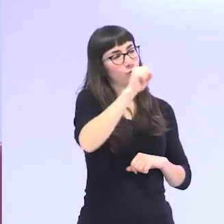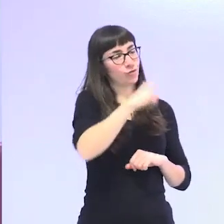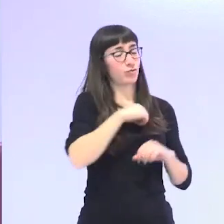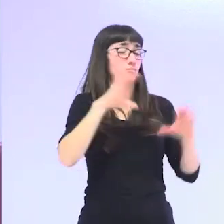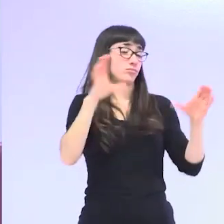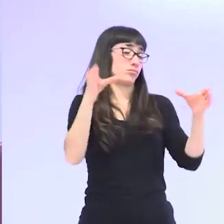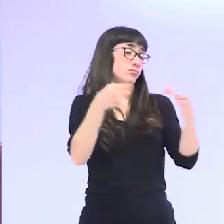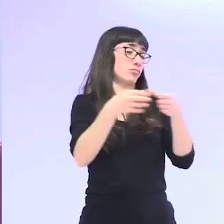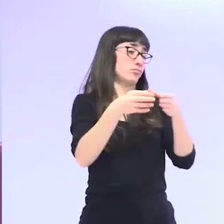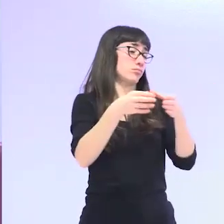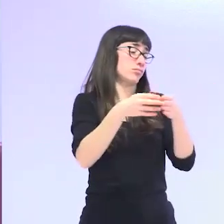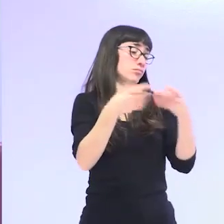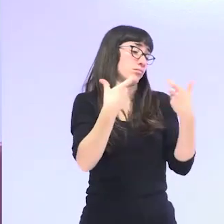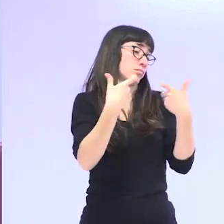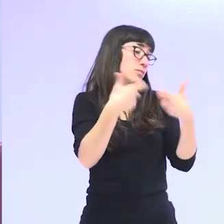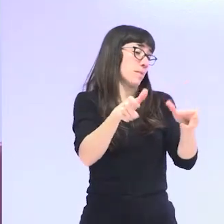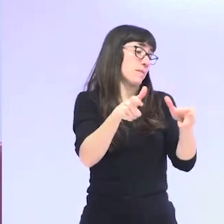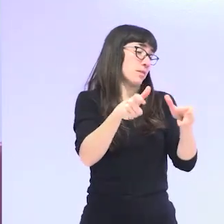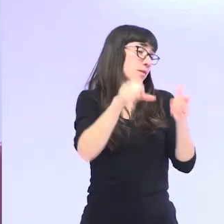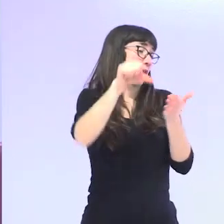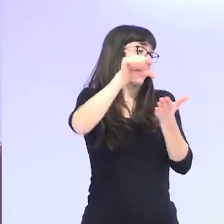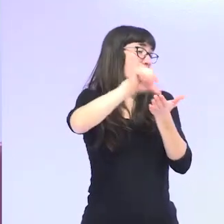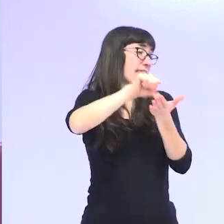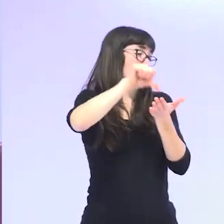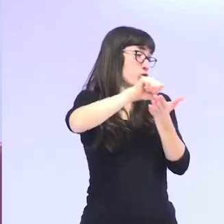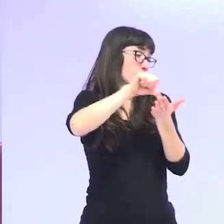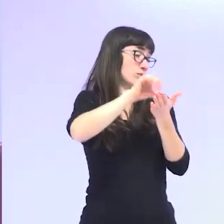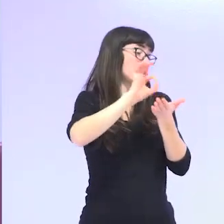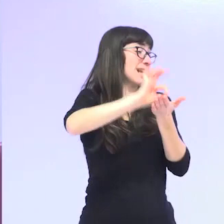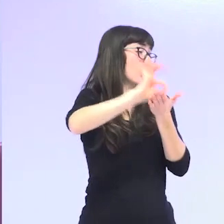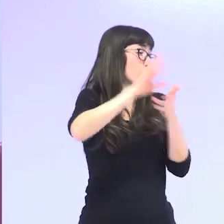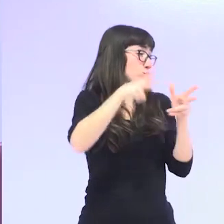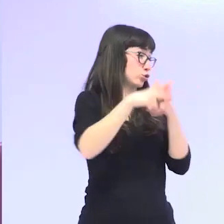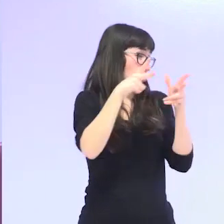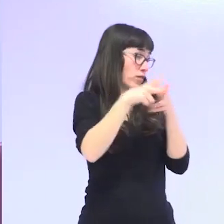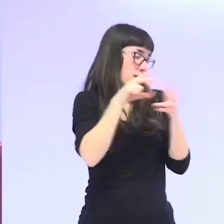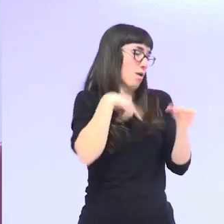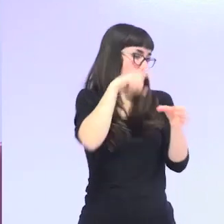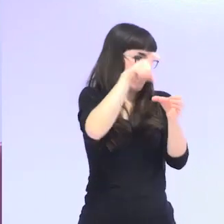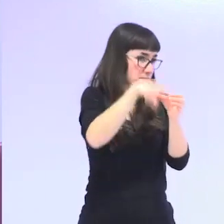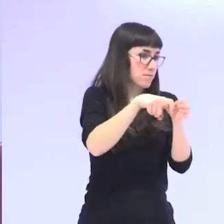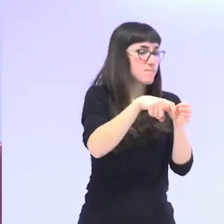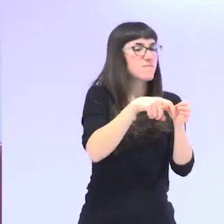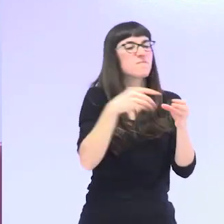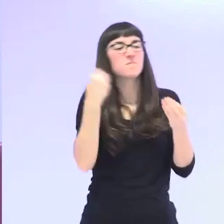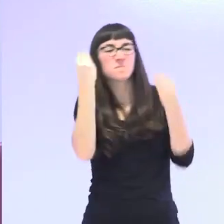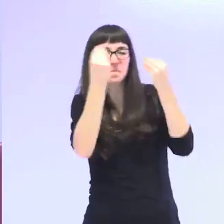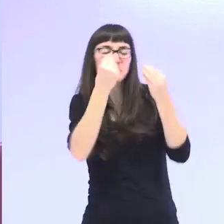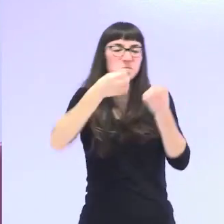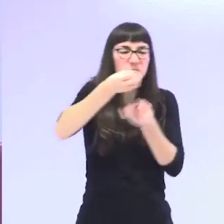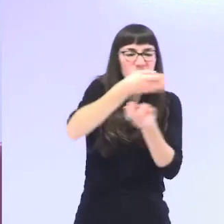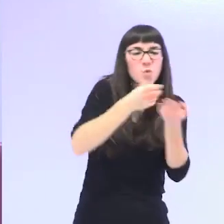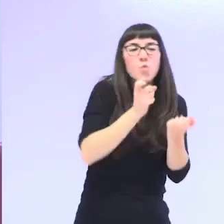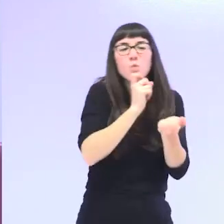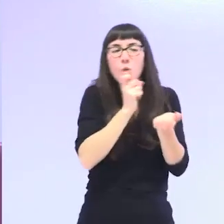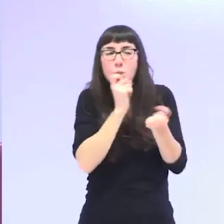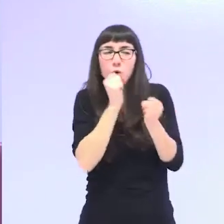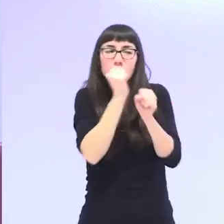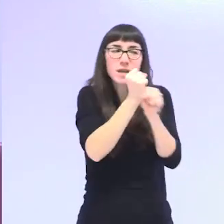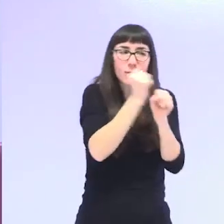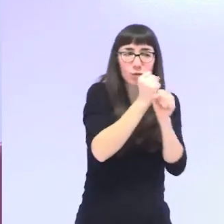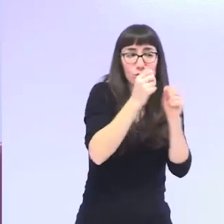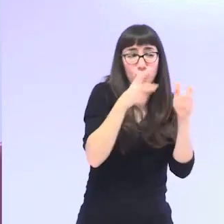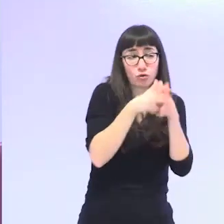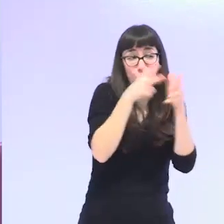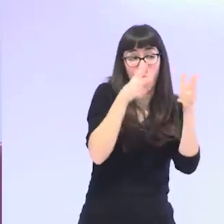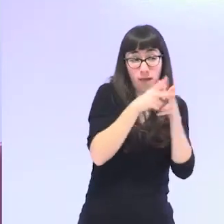del distrito centro con servicios sociales para ver cómo podíamos implementar una mirada feminista en el trabajo social